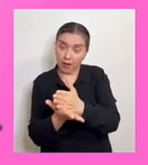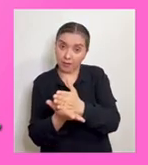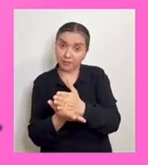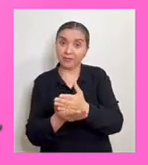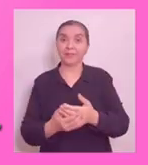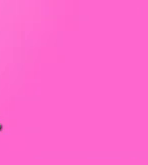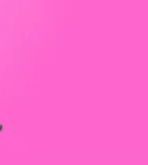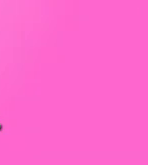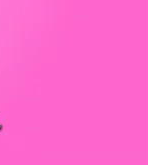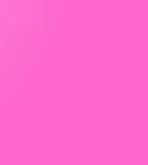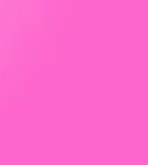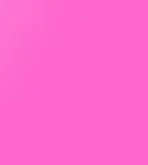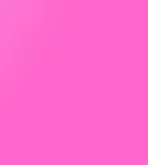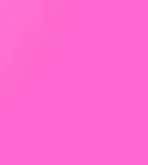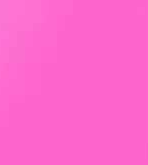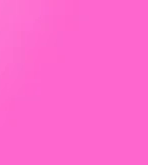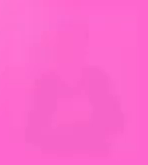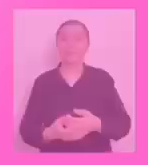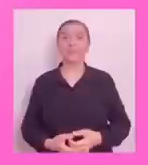colegio.